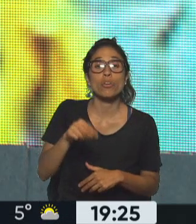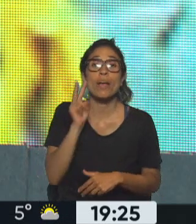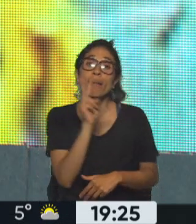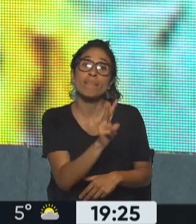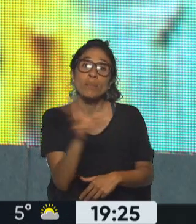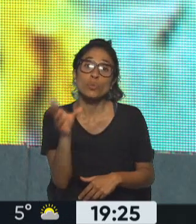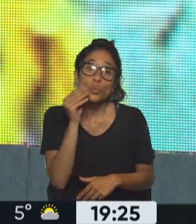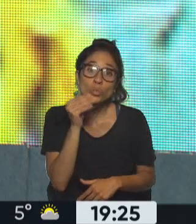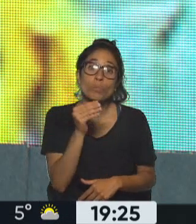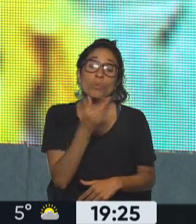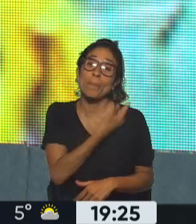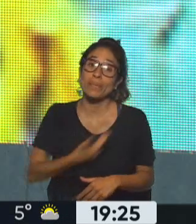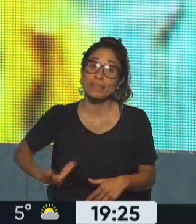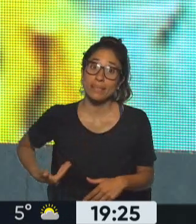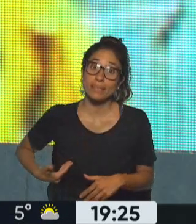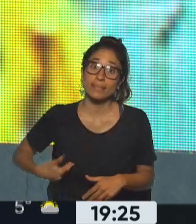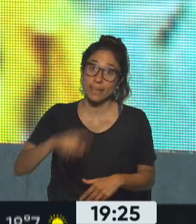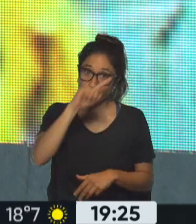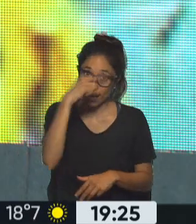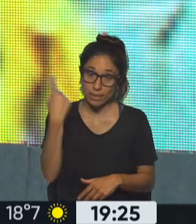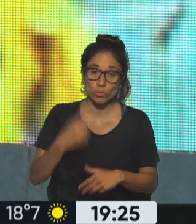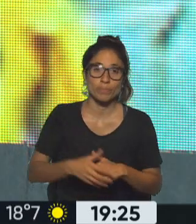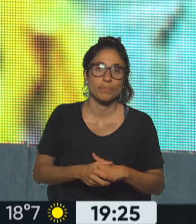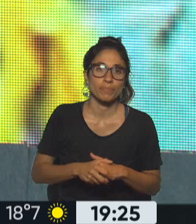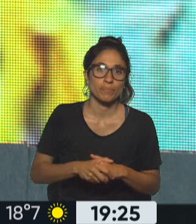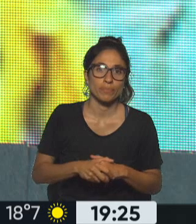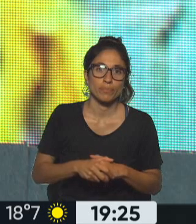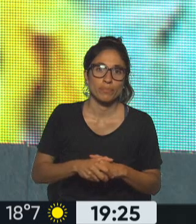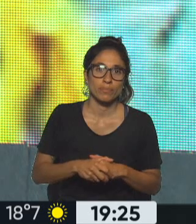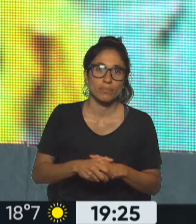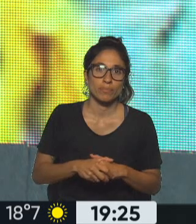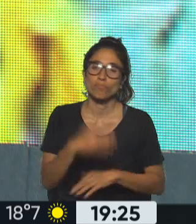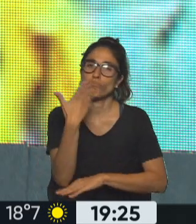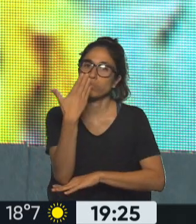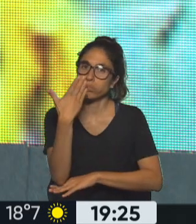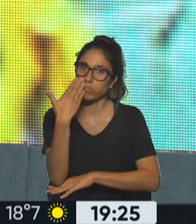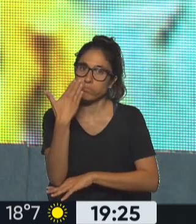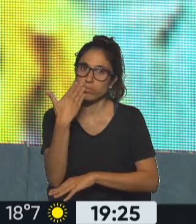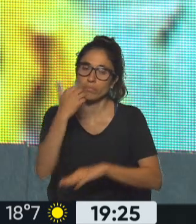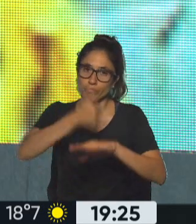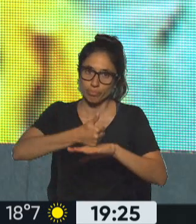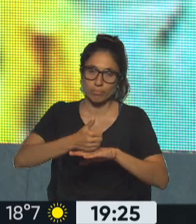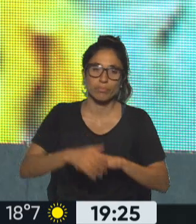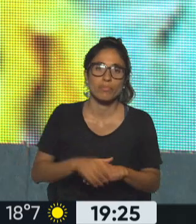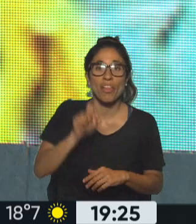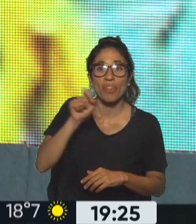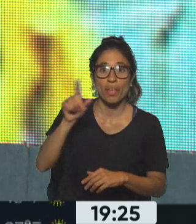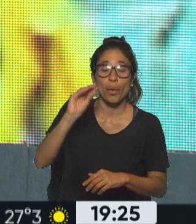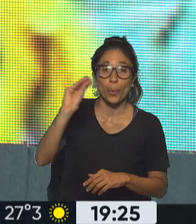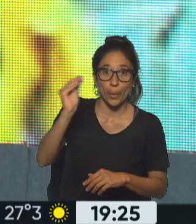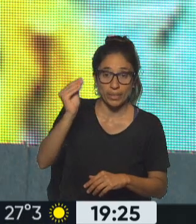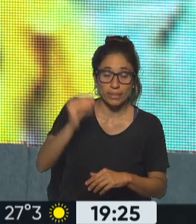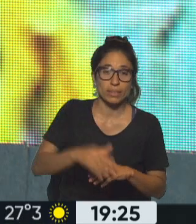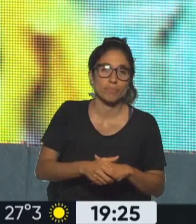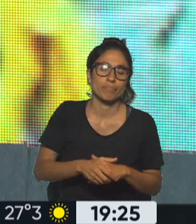a la red bandairantes es una de las principales cadenas televisivas de Brasil con servicio de información las